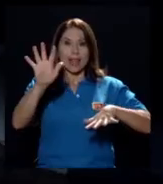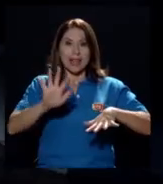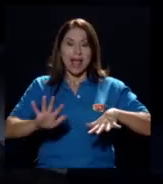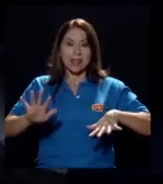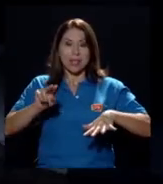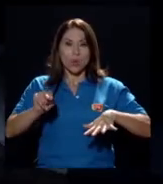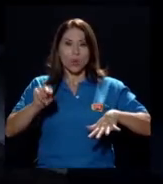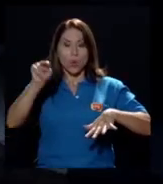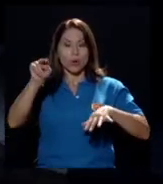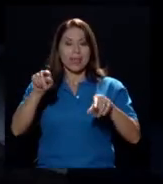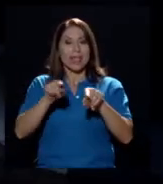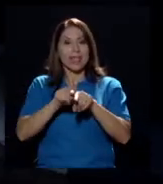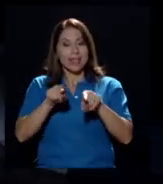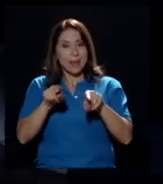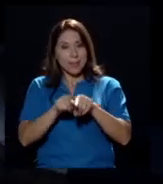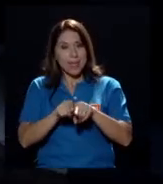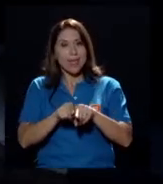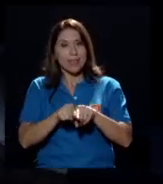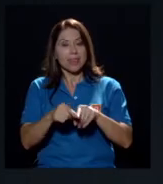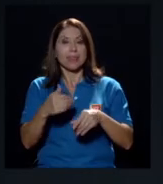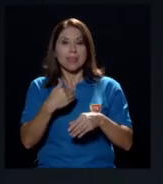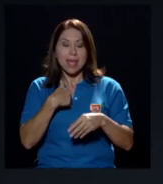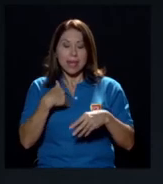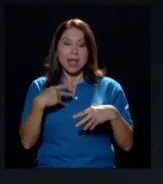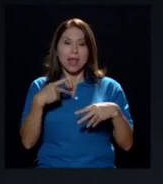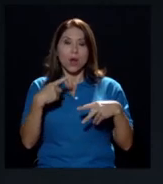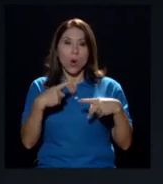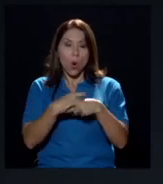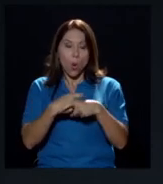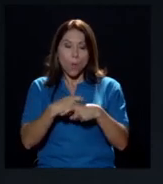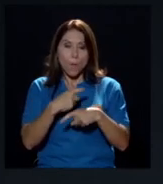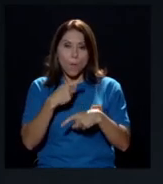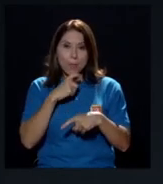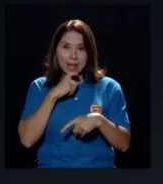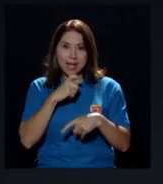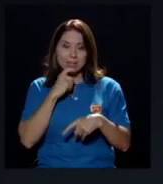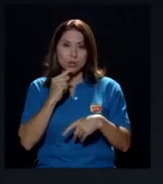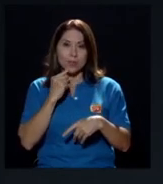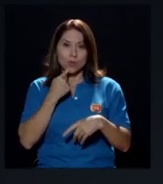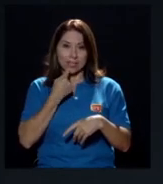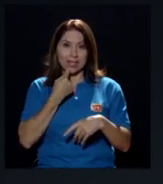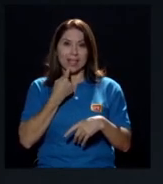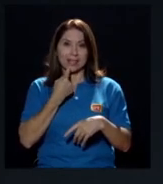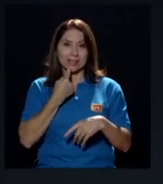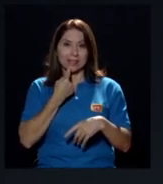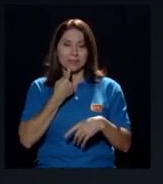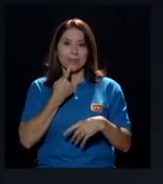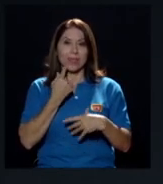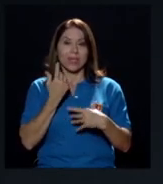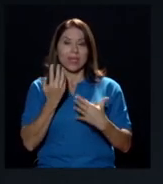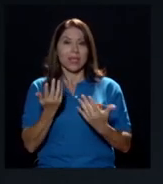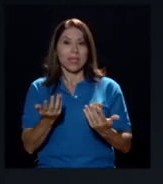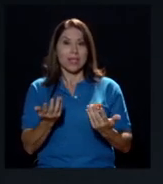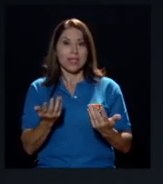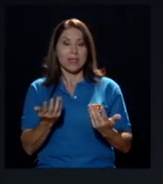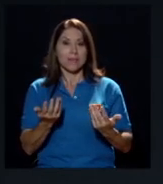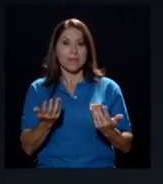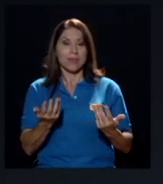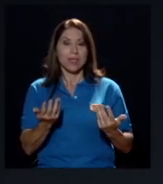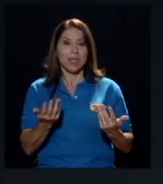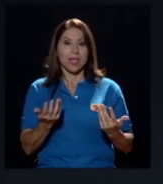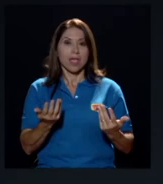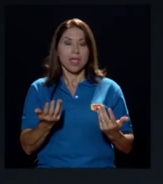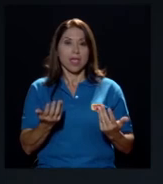que también tiene complicaciones muy serias y no hay que ser